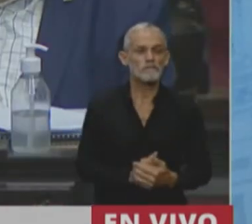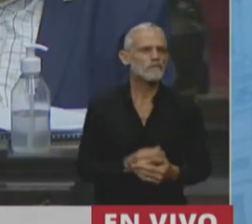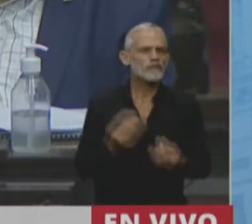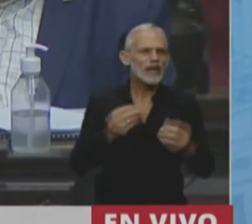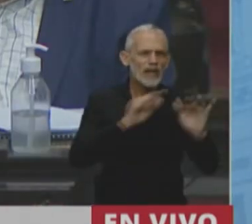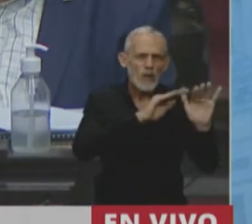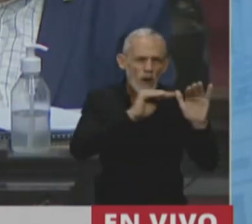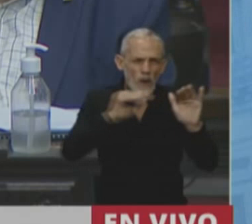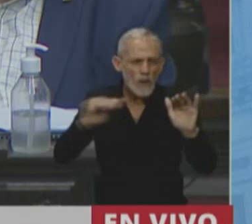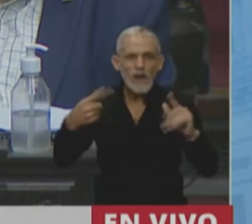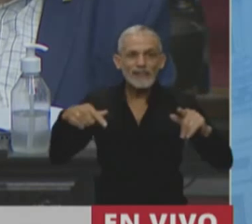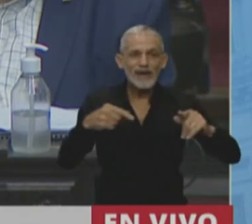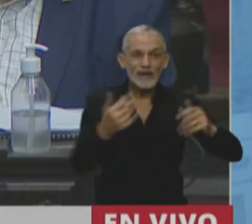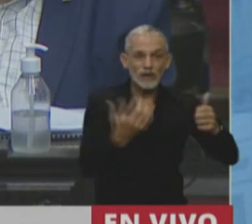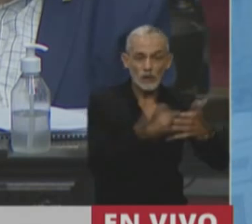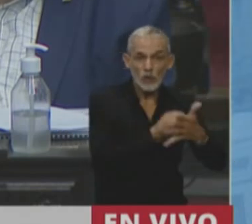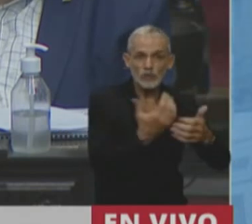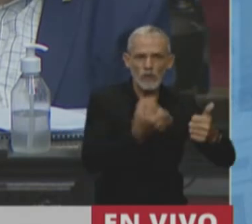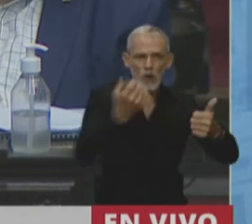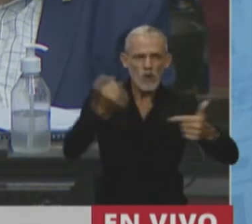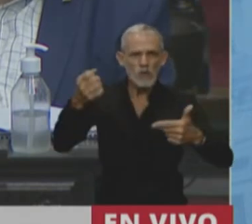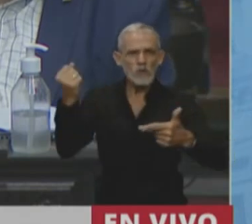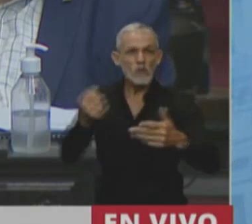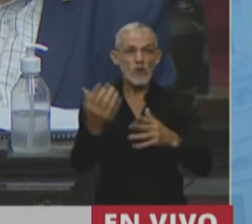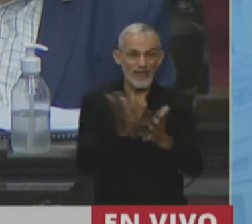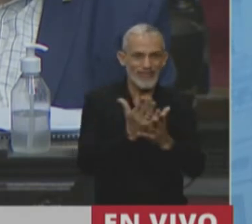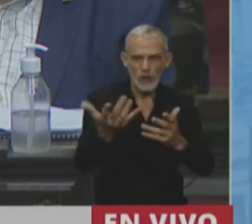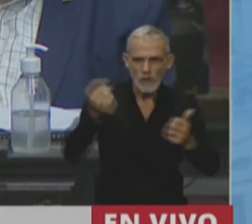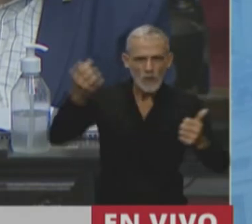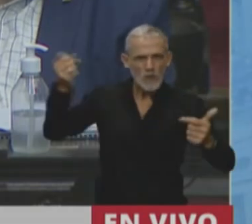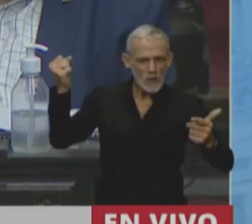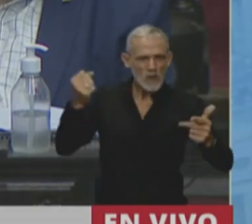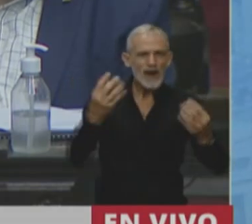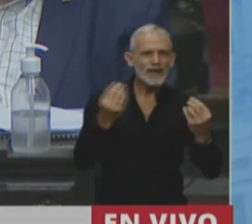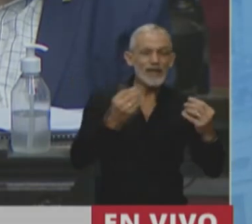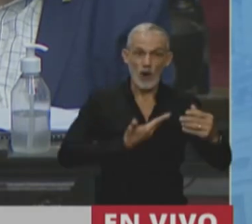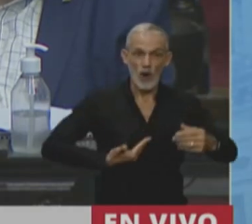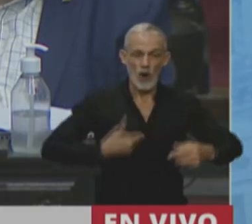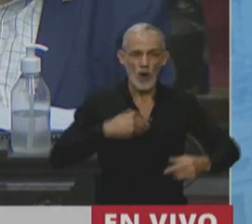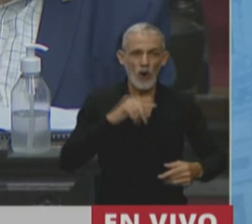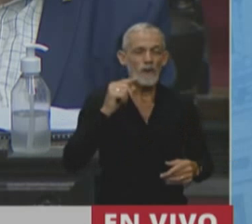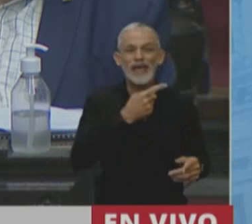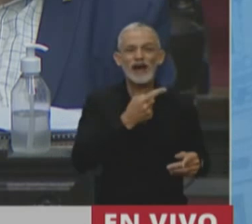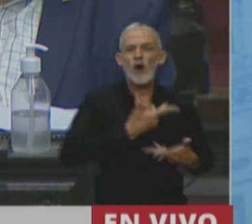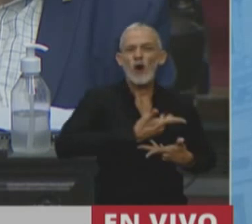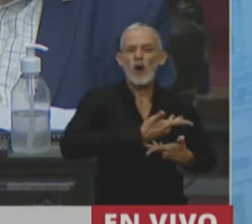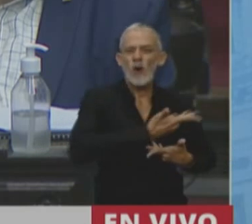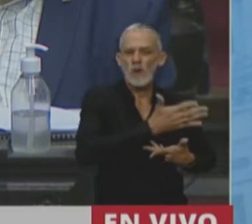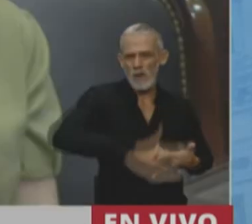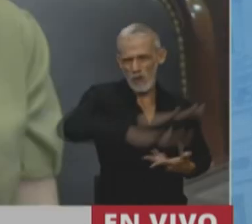es la coincidencia entre las reivindicaciones logradas y un gobierno popular.